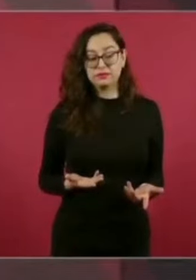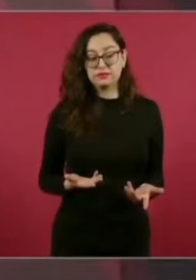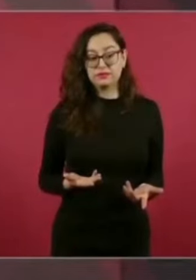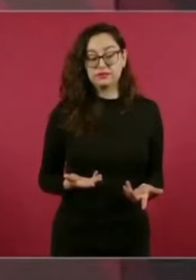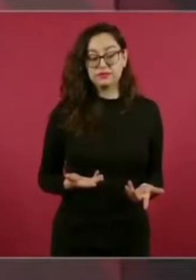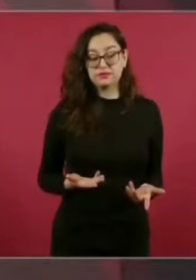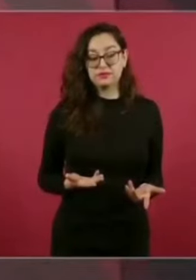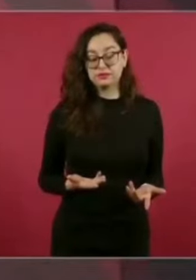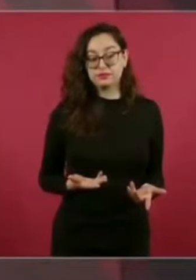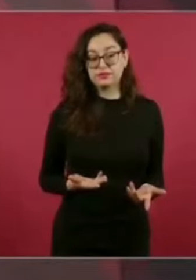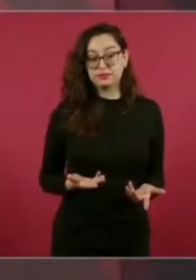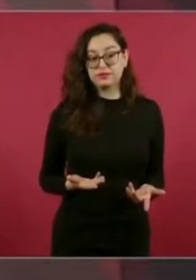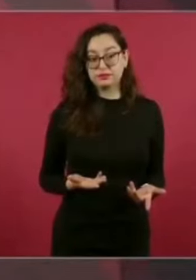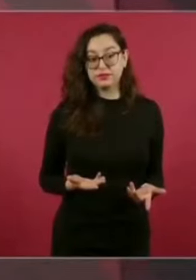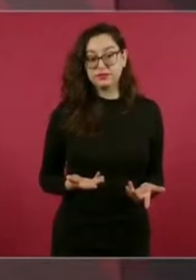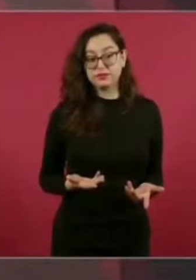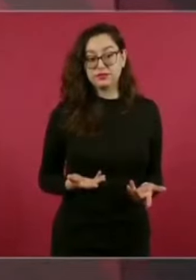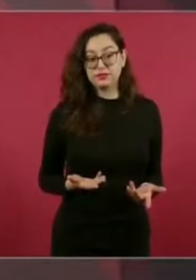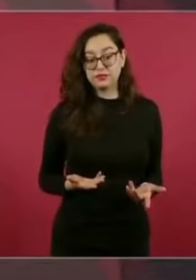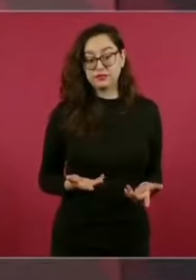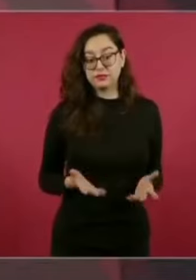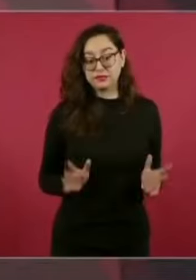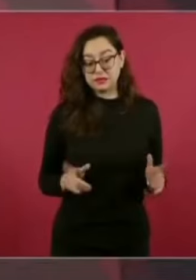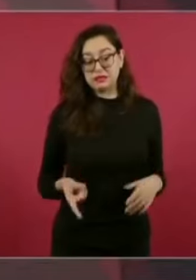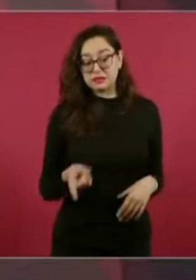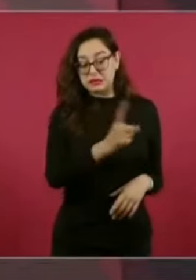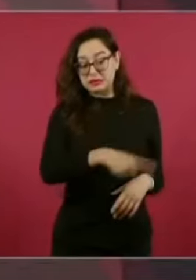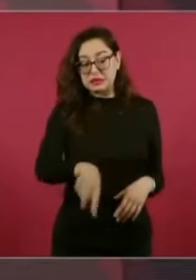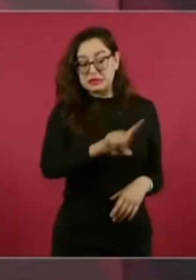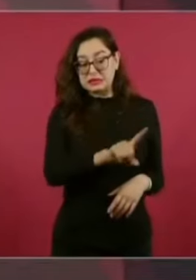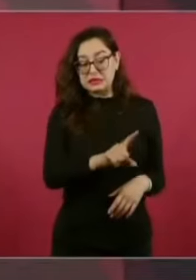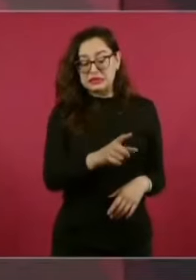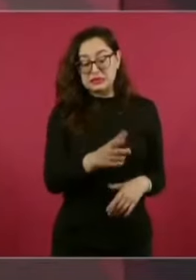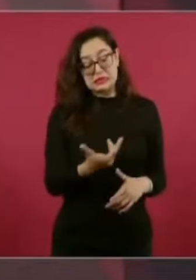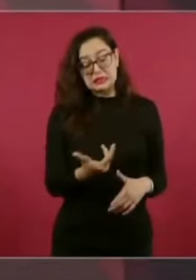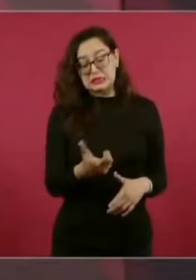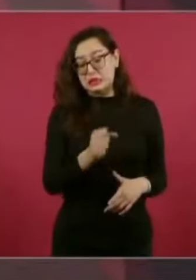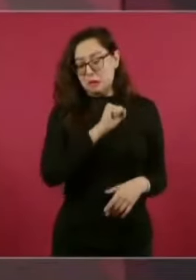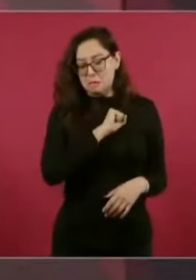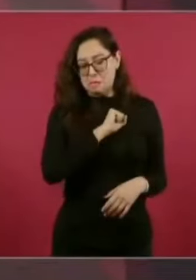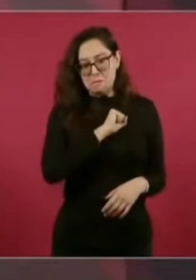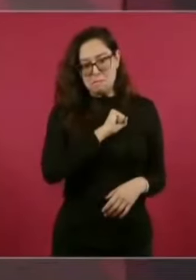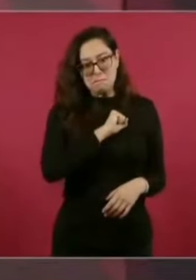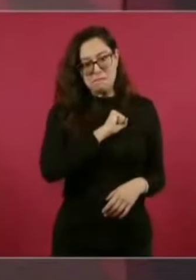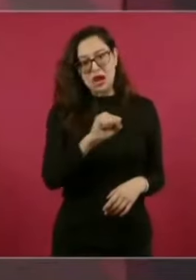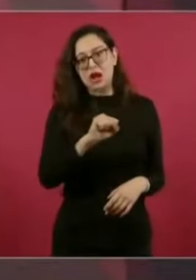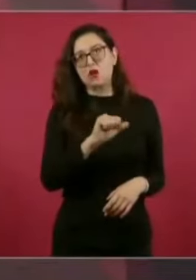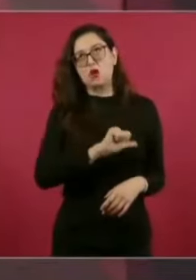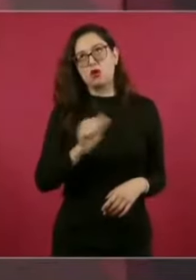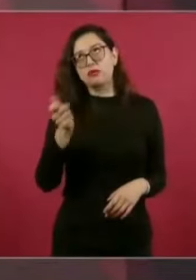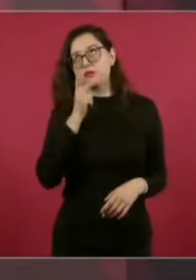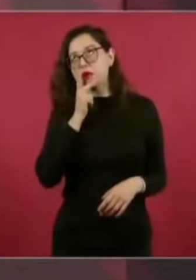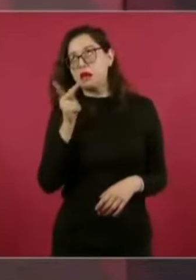Estaba yo buscando una palabra más suave, pero no lo encontré,